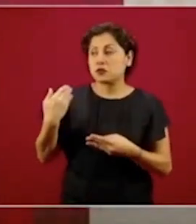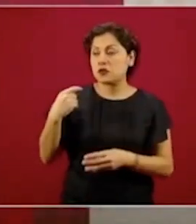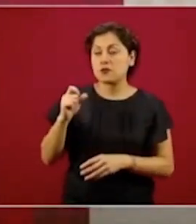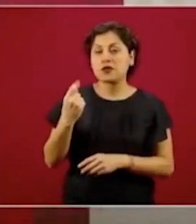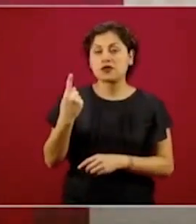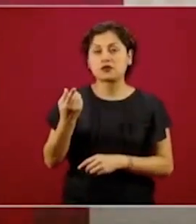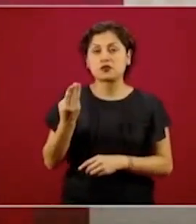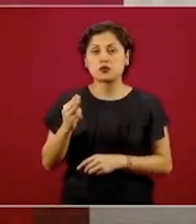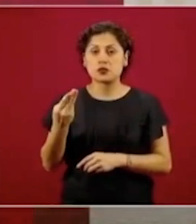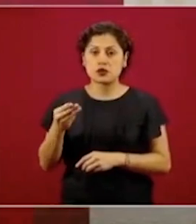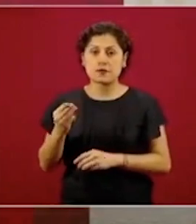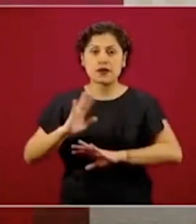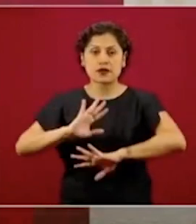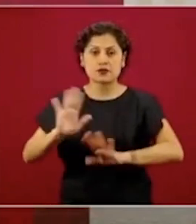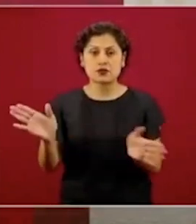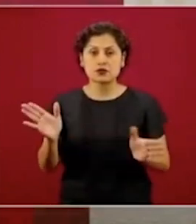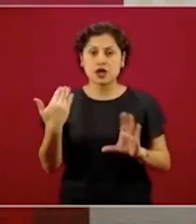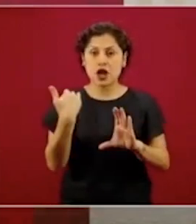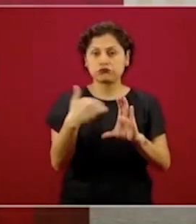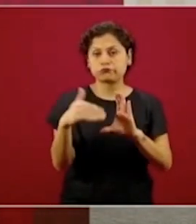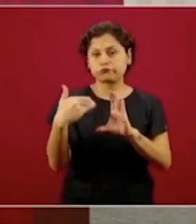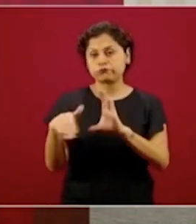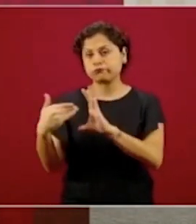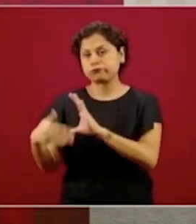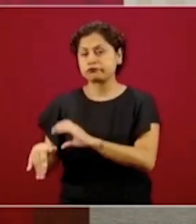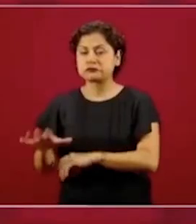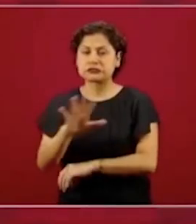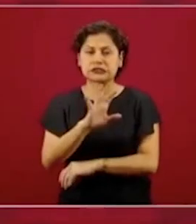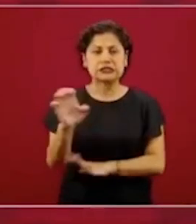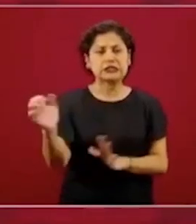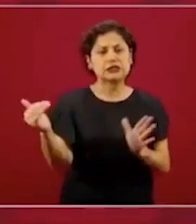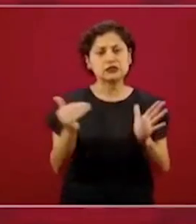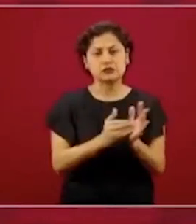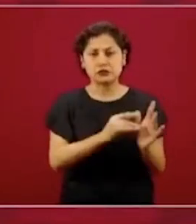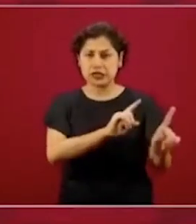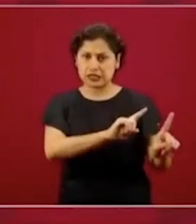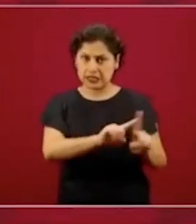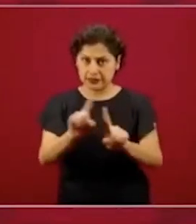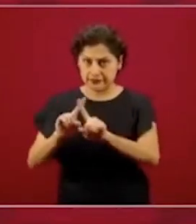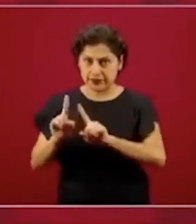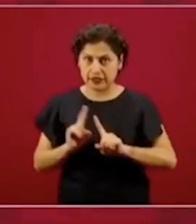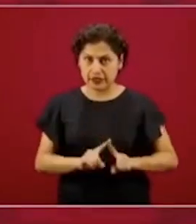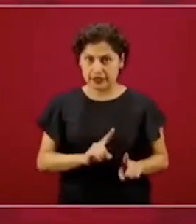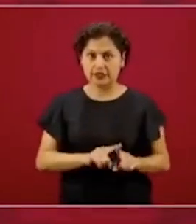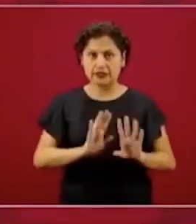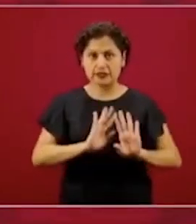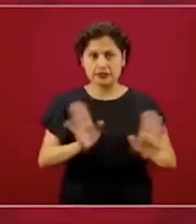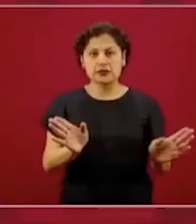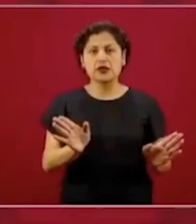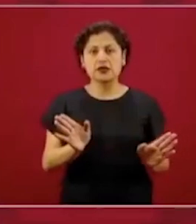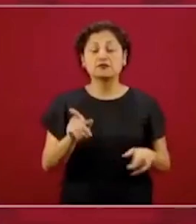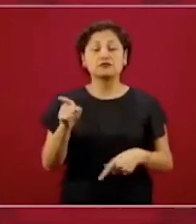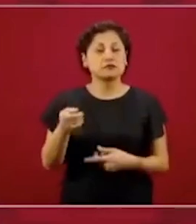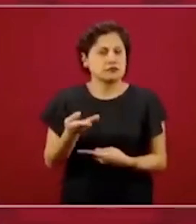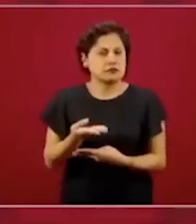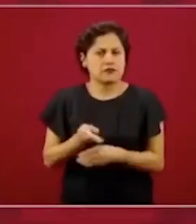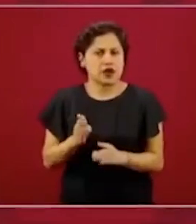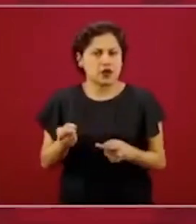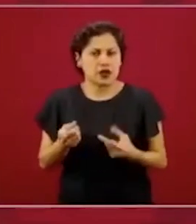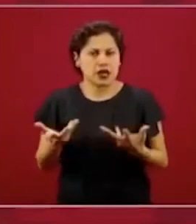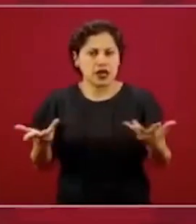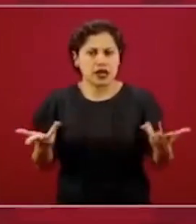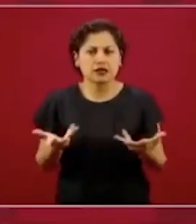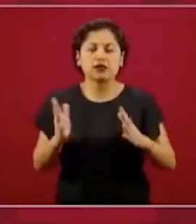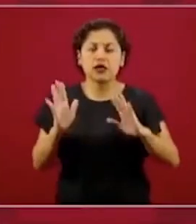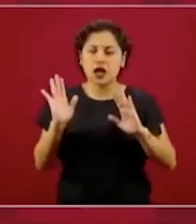más de 500 mil apoyos en los bancos. Los bancos abren unas cuentas a cada